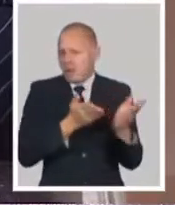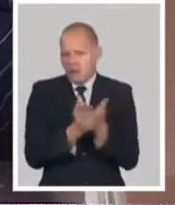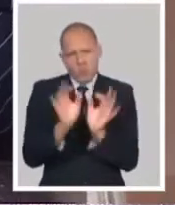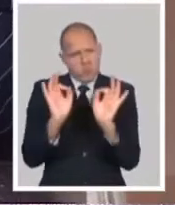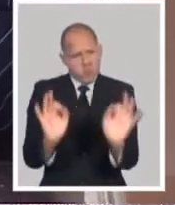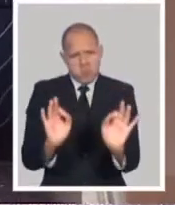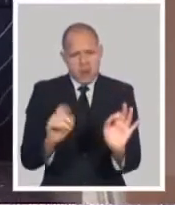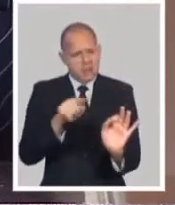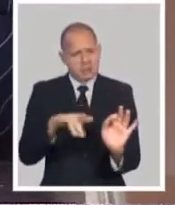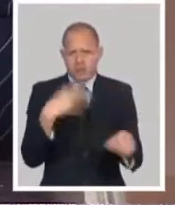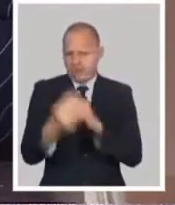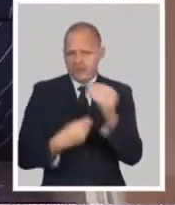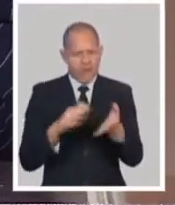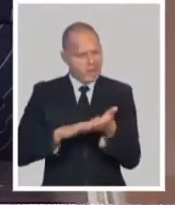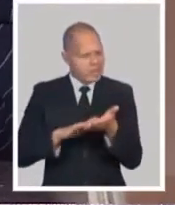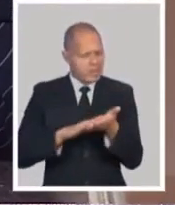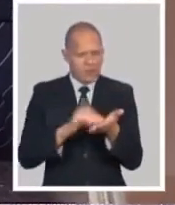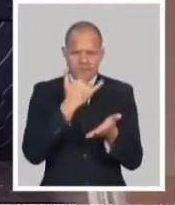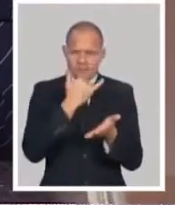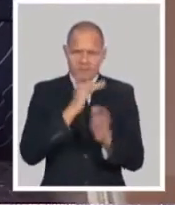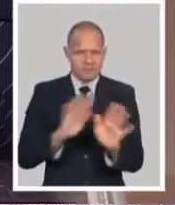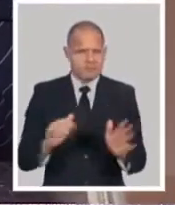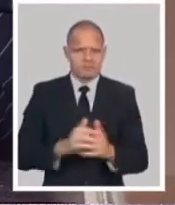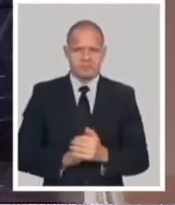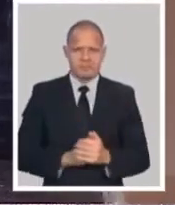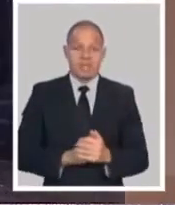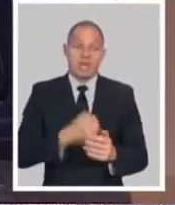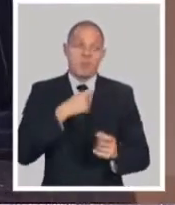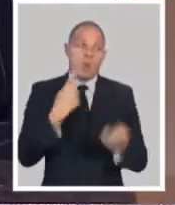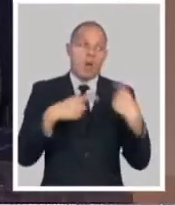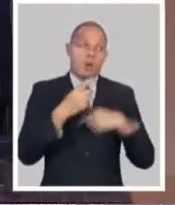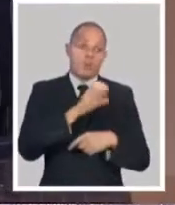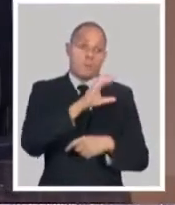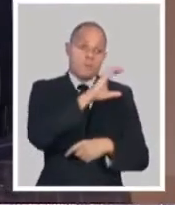incidencia ni va a afectar a ninguna persona que tenga un crédito otorgado por los bancos. Gracias. Gracias. Gracias. Gracias.